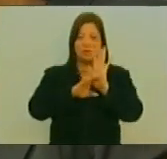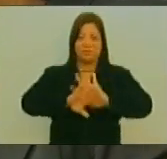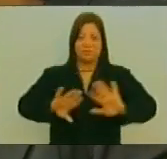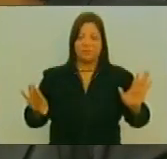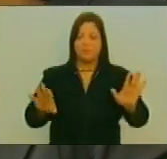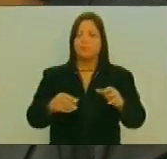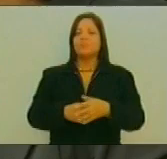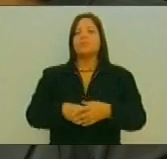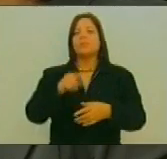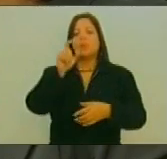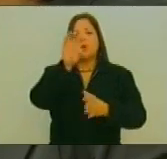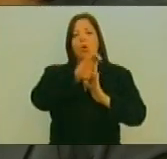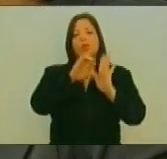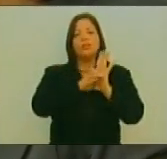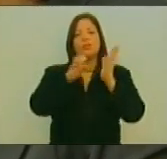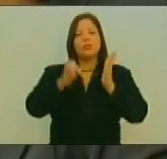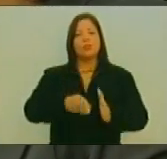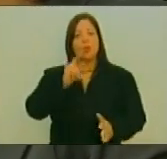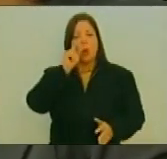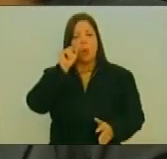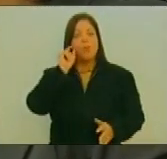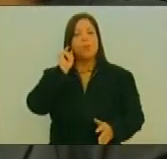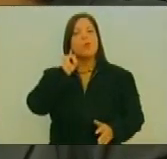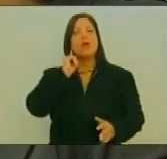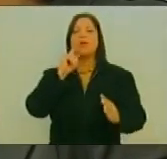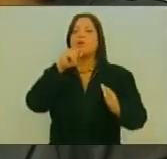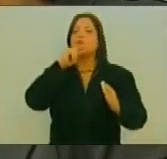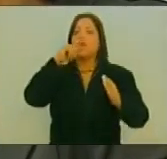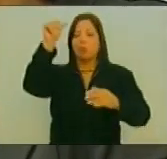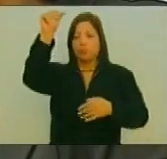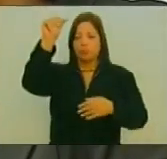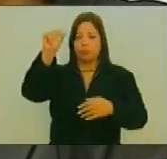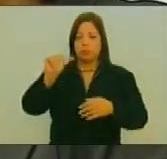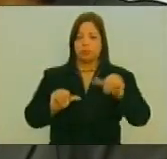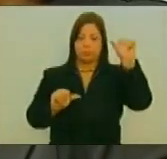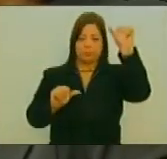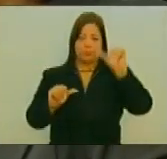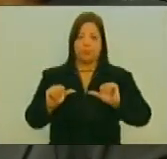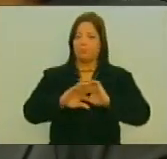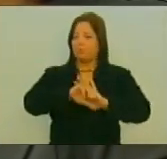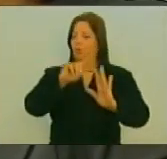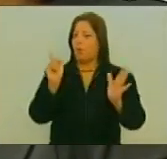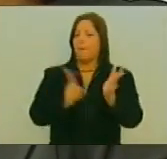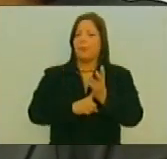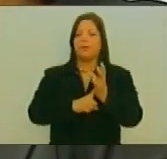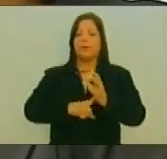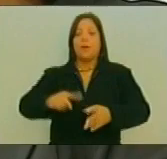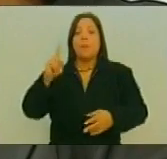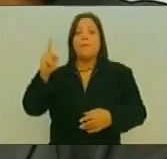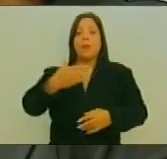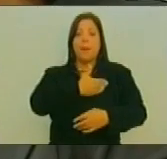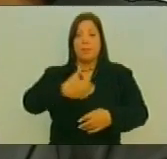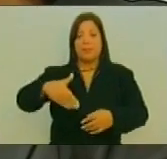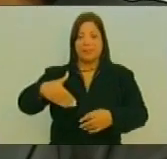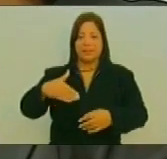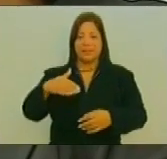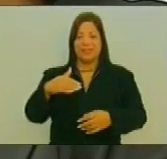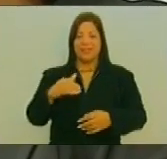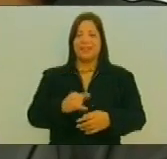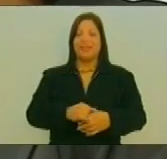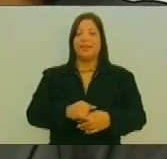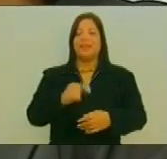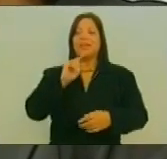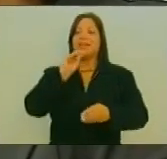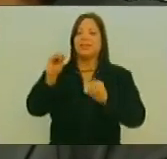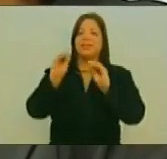de las y los constituyentes que se indican en lista anexa El primer vicepresidente ordenó al